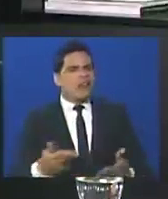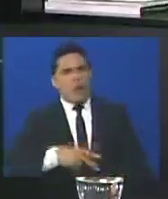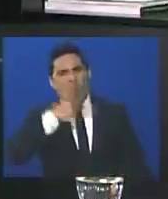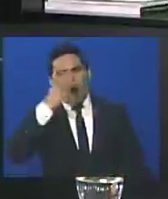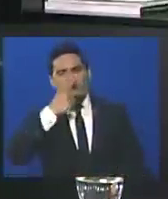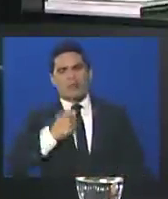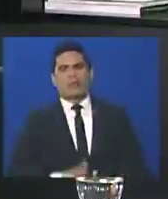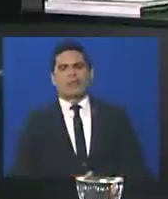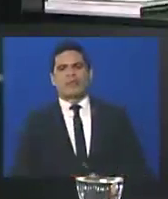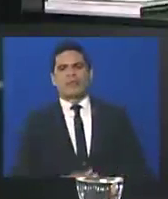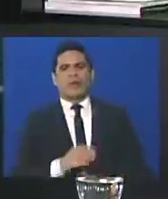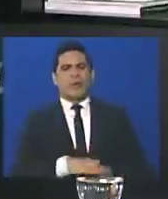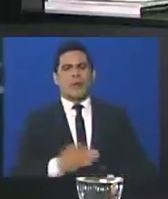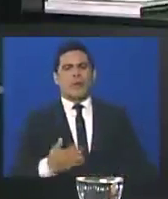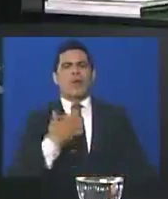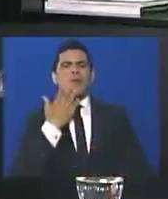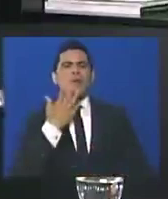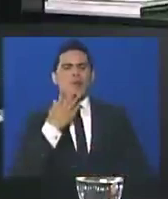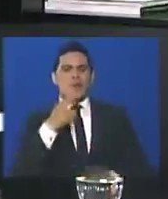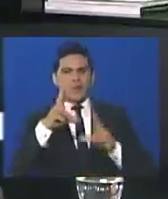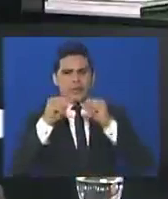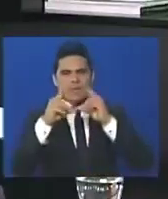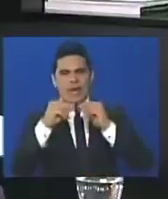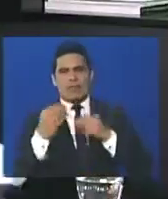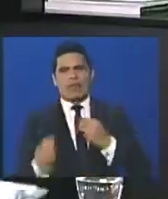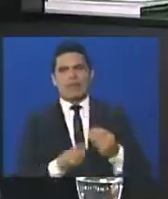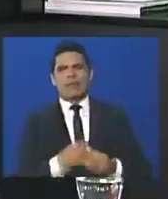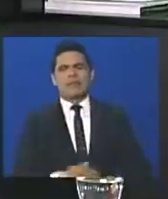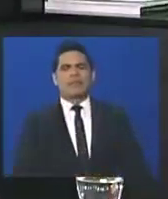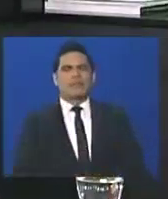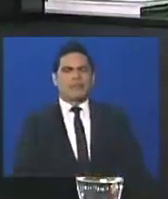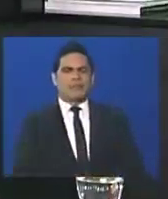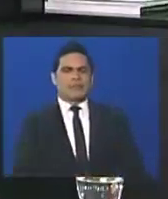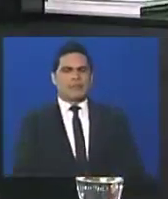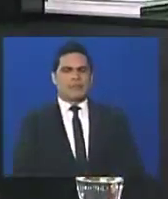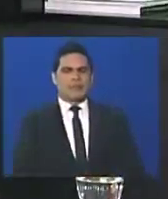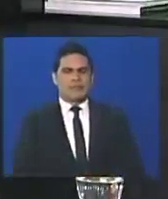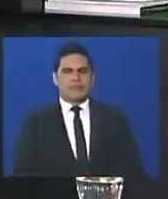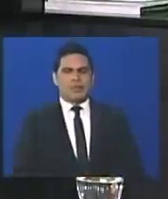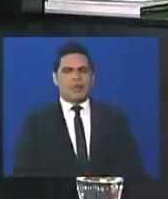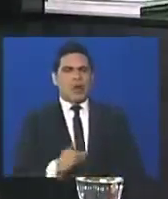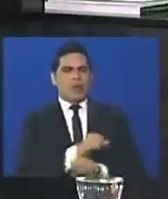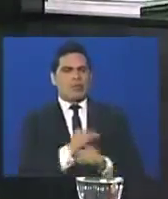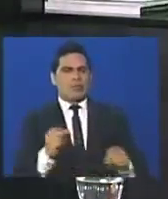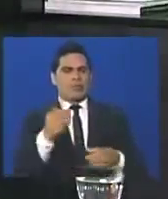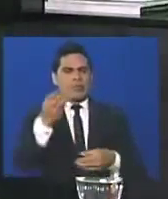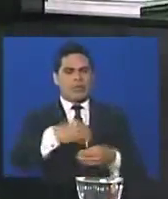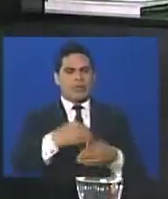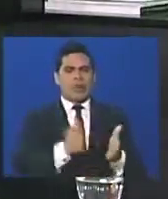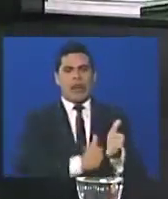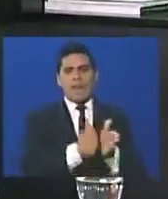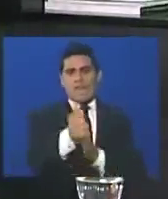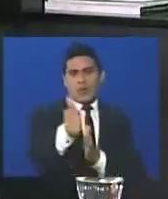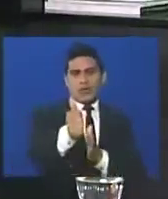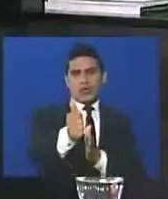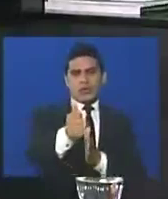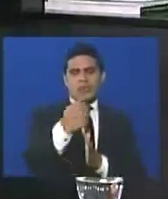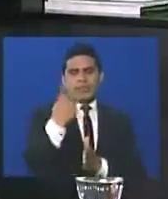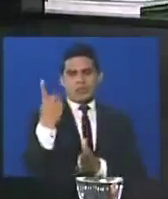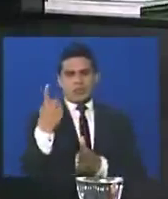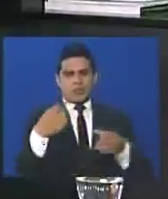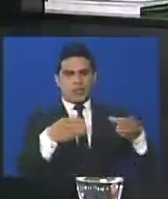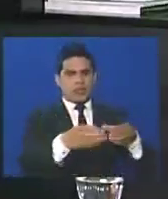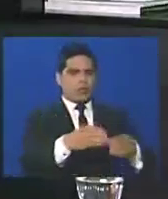porque se habla de una implosión dentro de la mesa de la unidad democrática, que es un